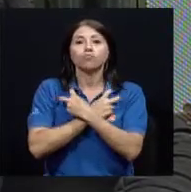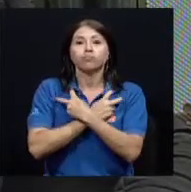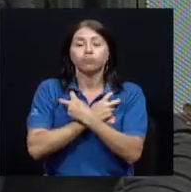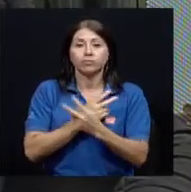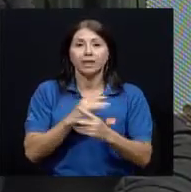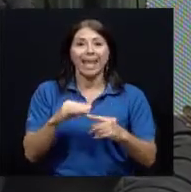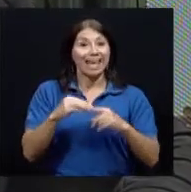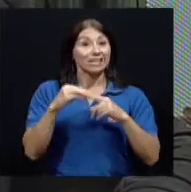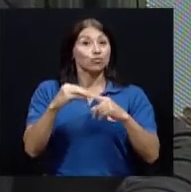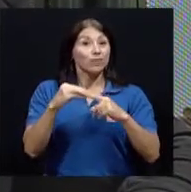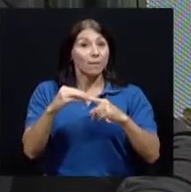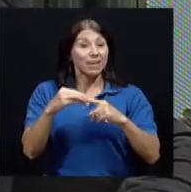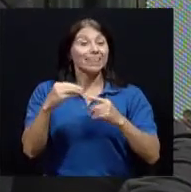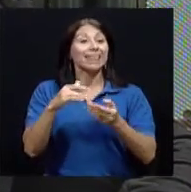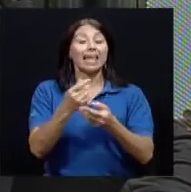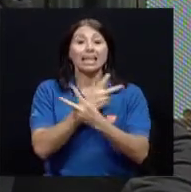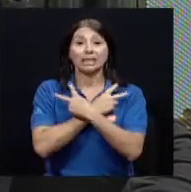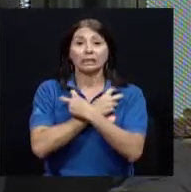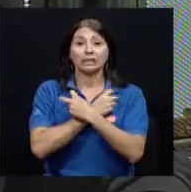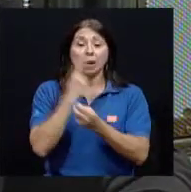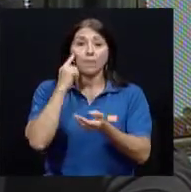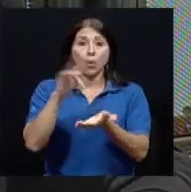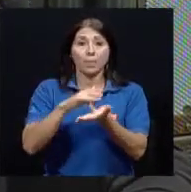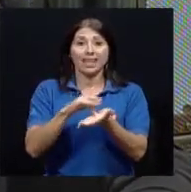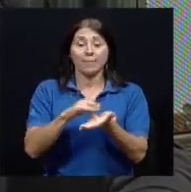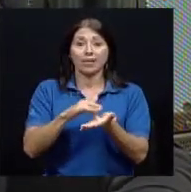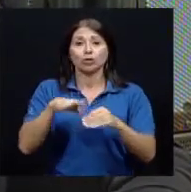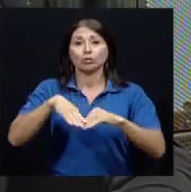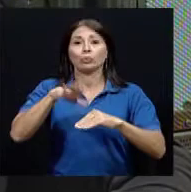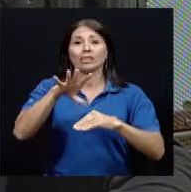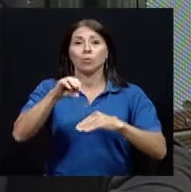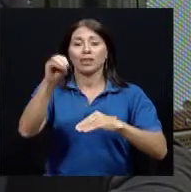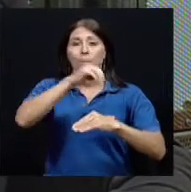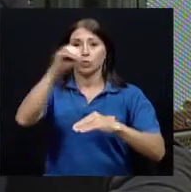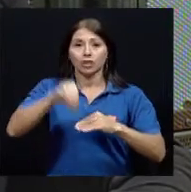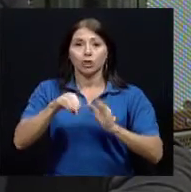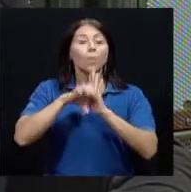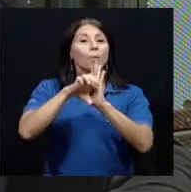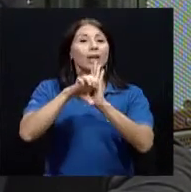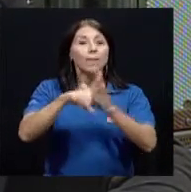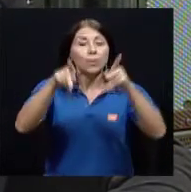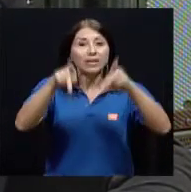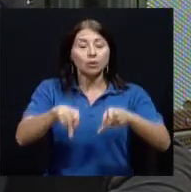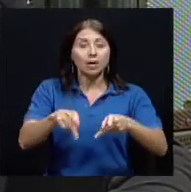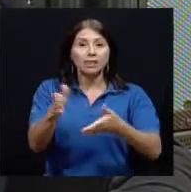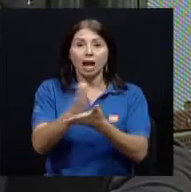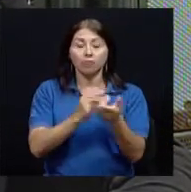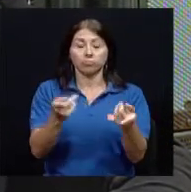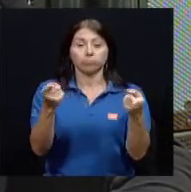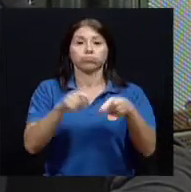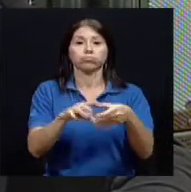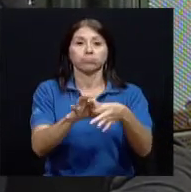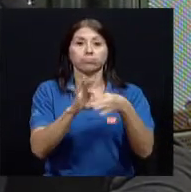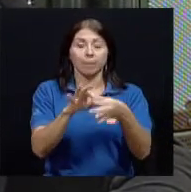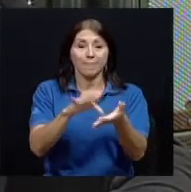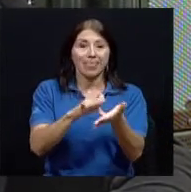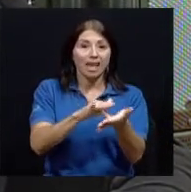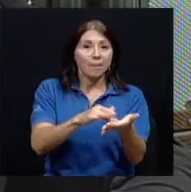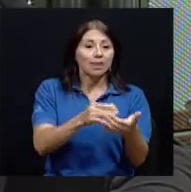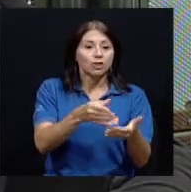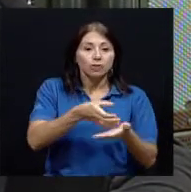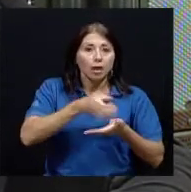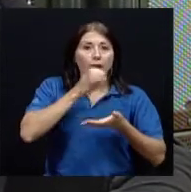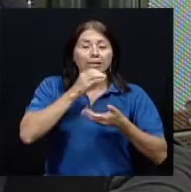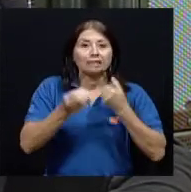más del 50%. Entre las causas reportadas están los accidentes con medicamentos, las reacciones adversas a